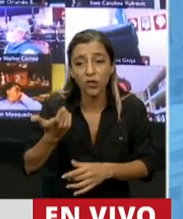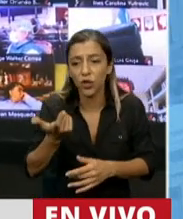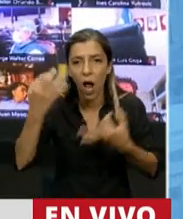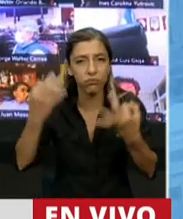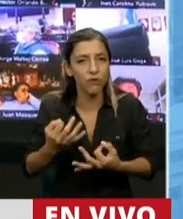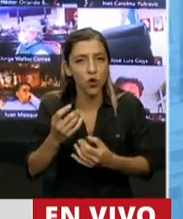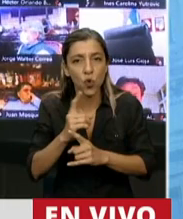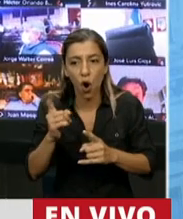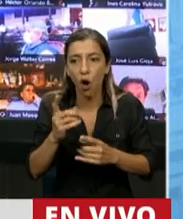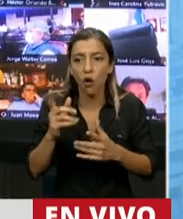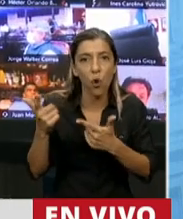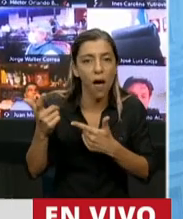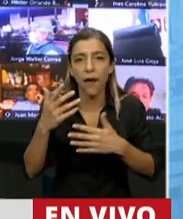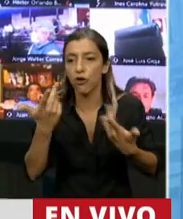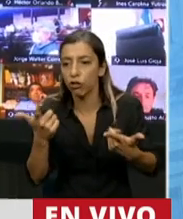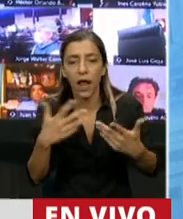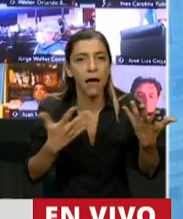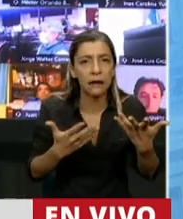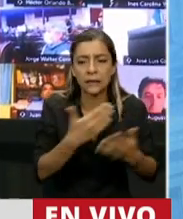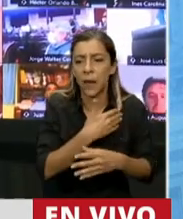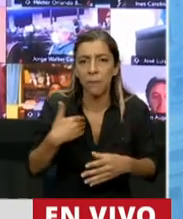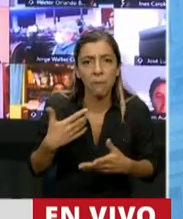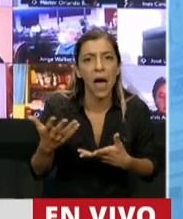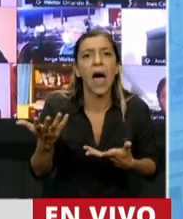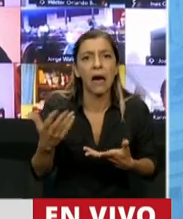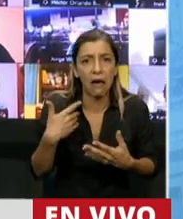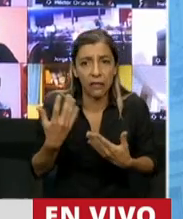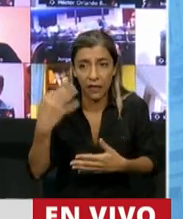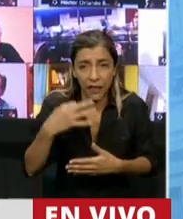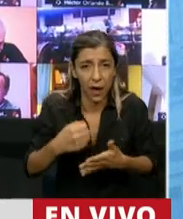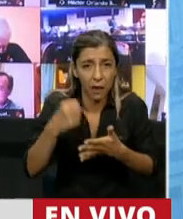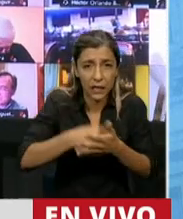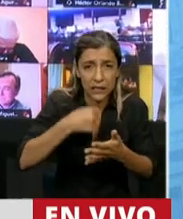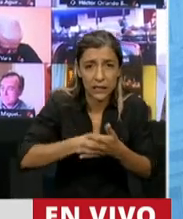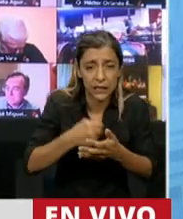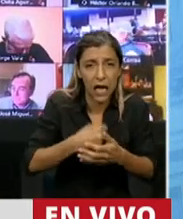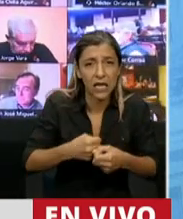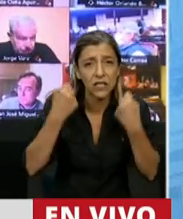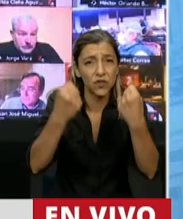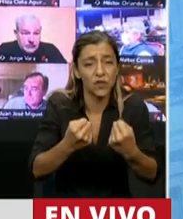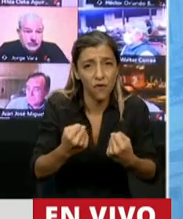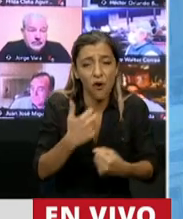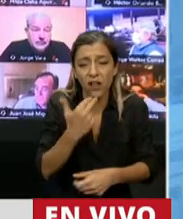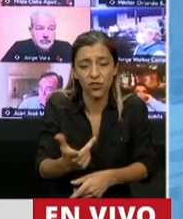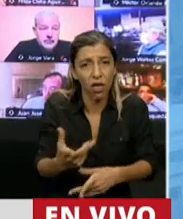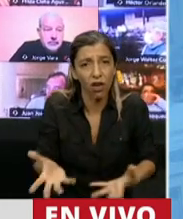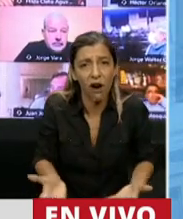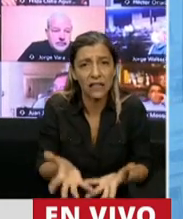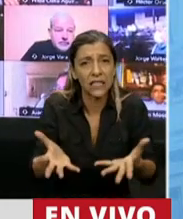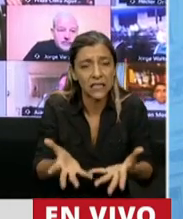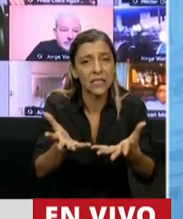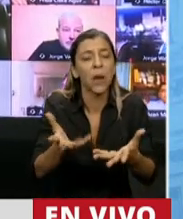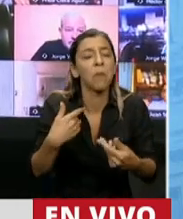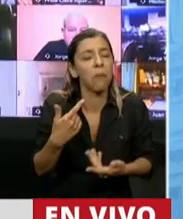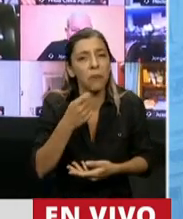y nadie si no fuera por esas mamás que le ponen garra corazón podrían salir adelante y si no tienen una obra social cara